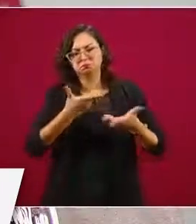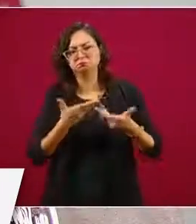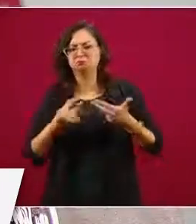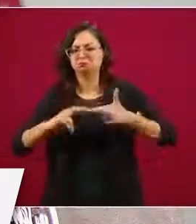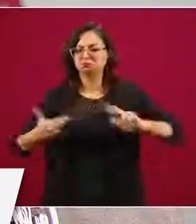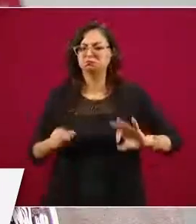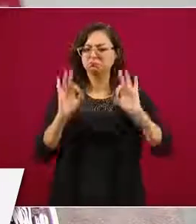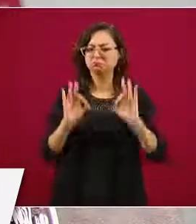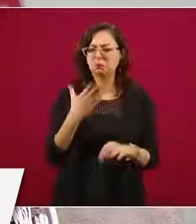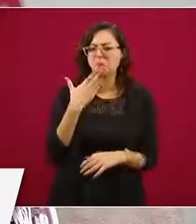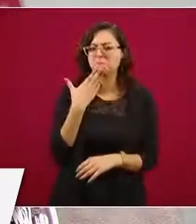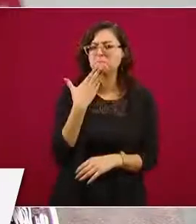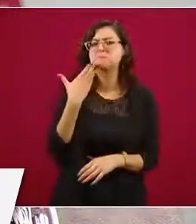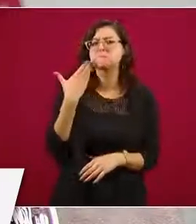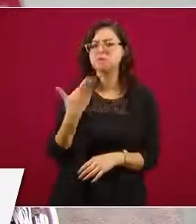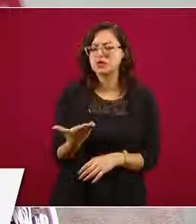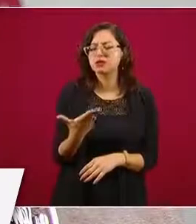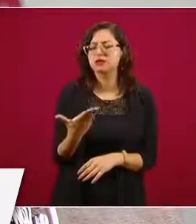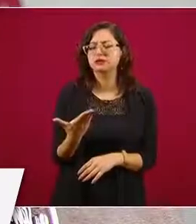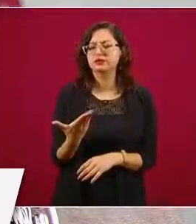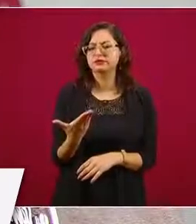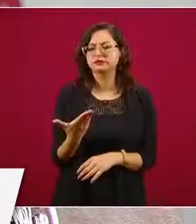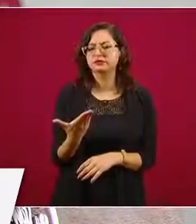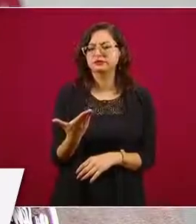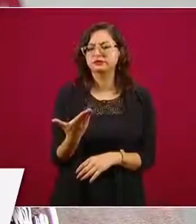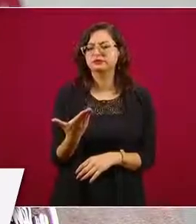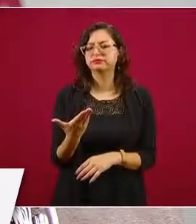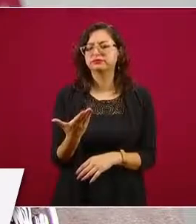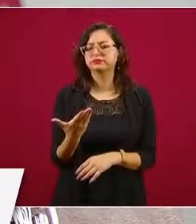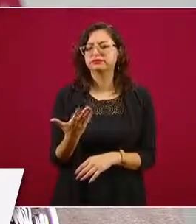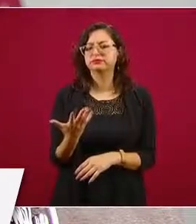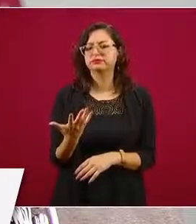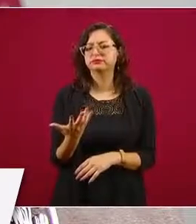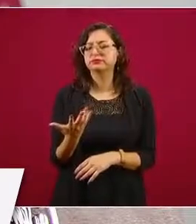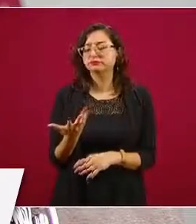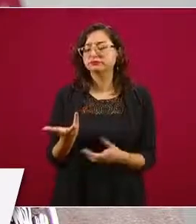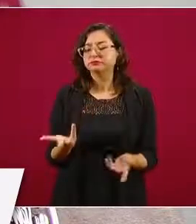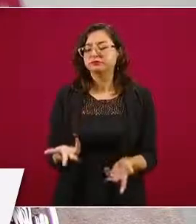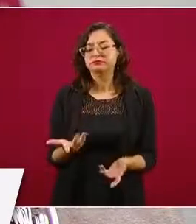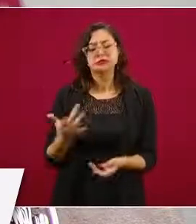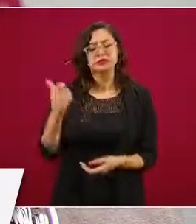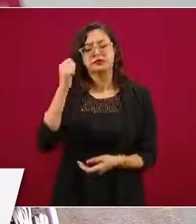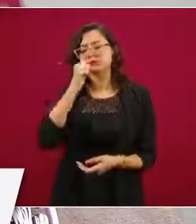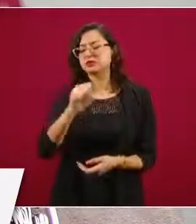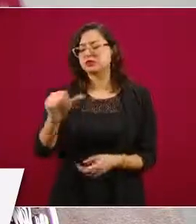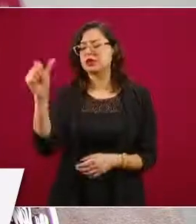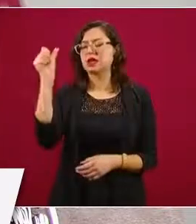está siempre